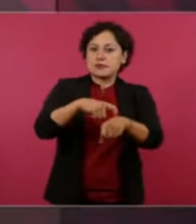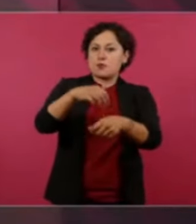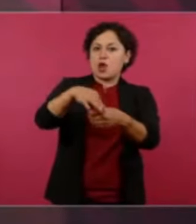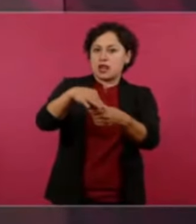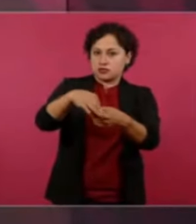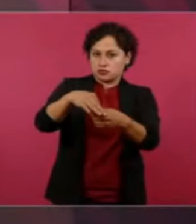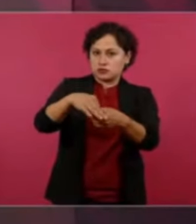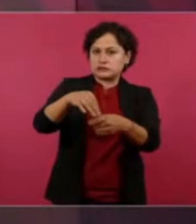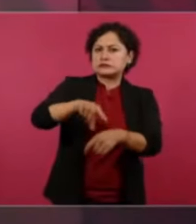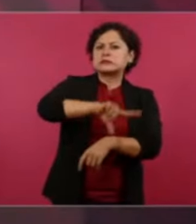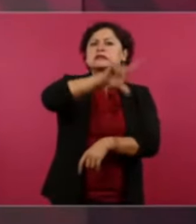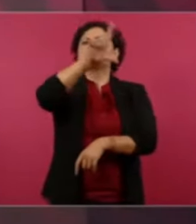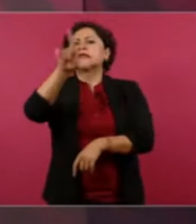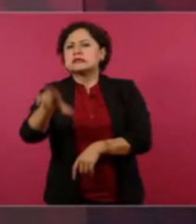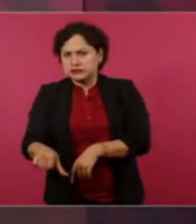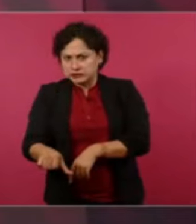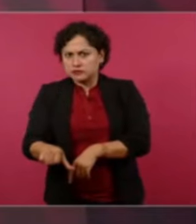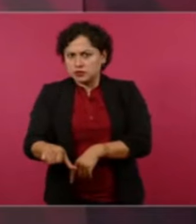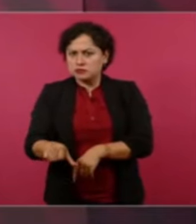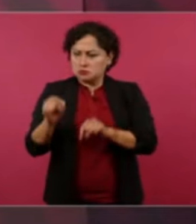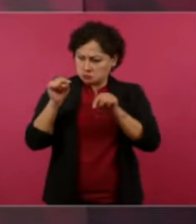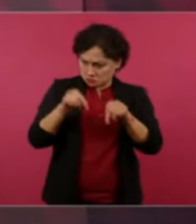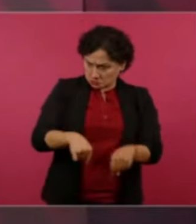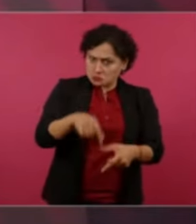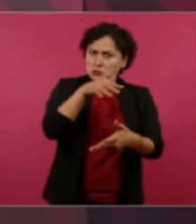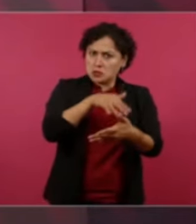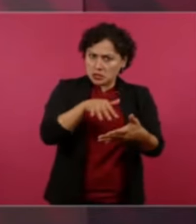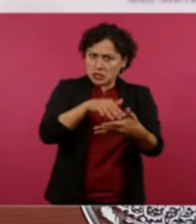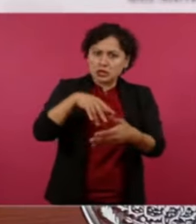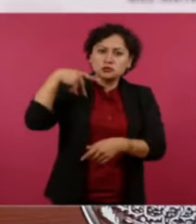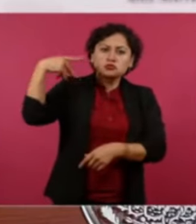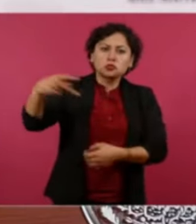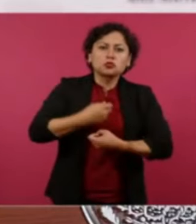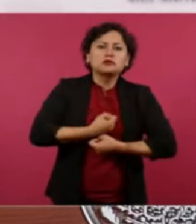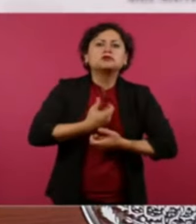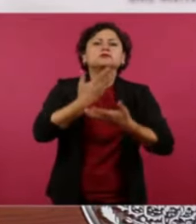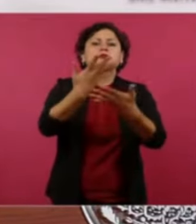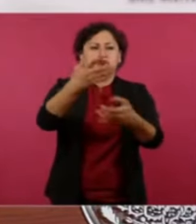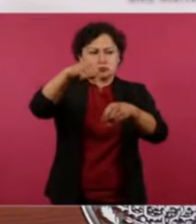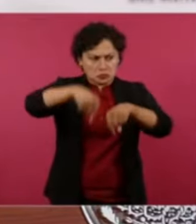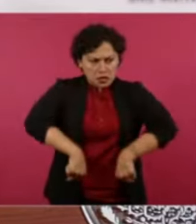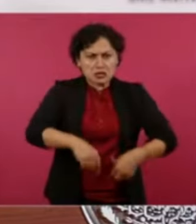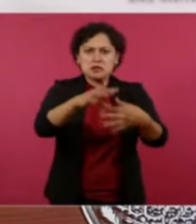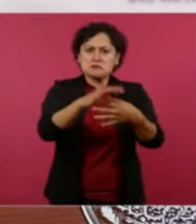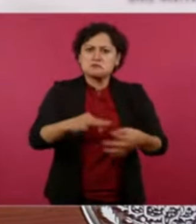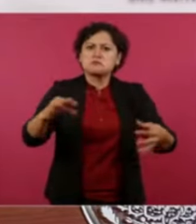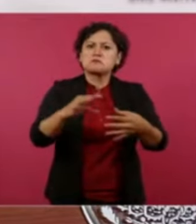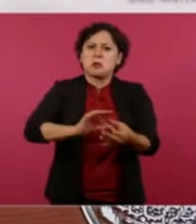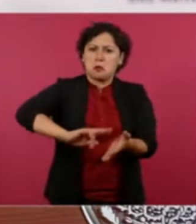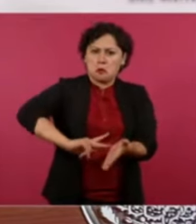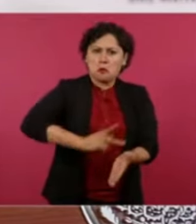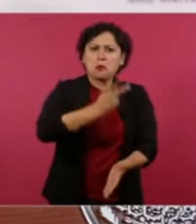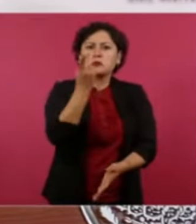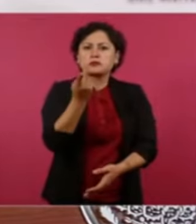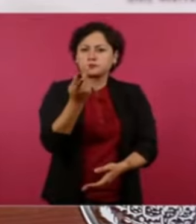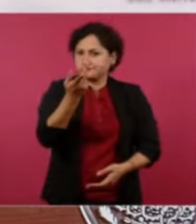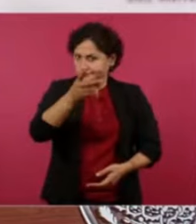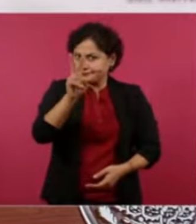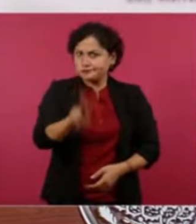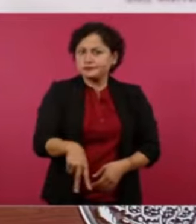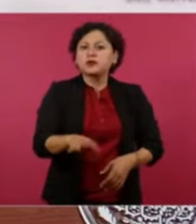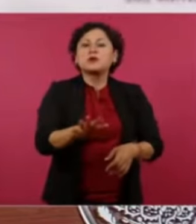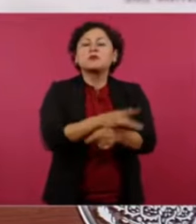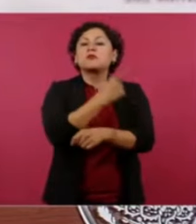lo que dijo. Porque habló de